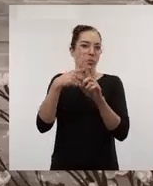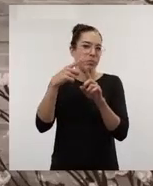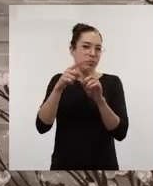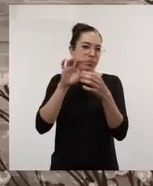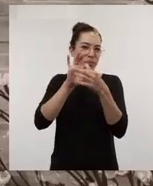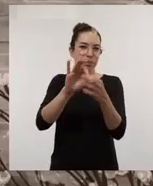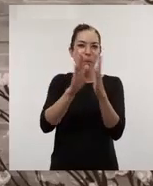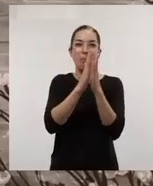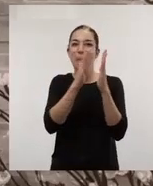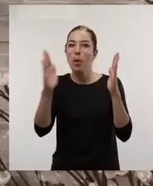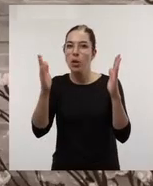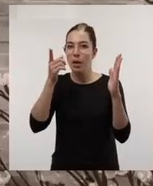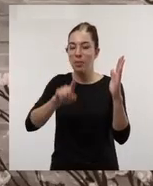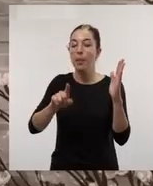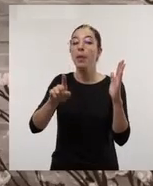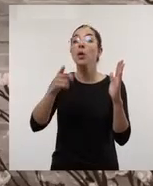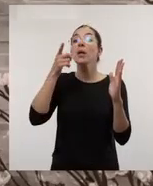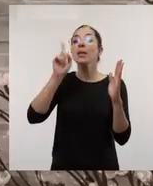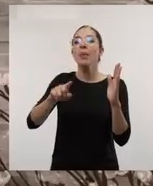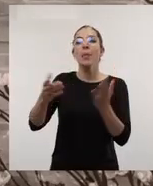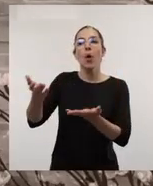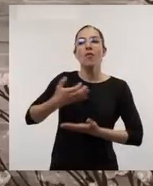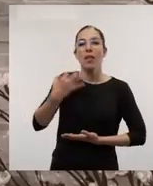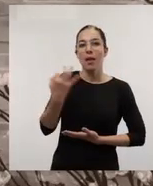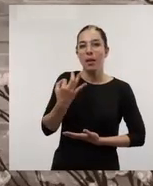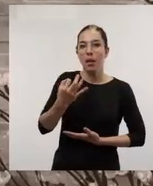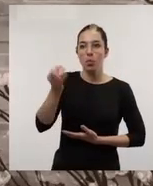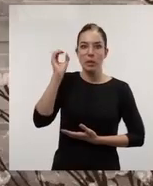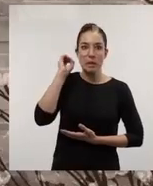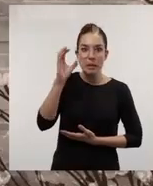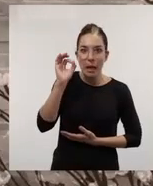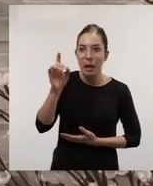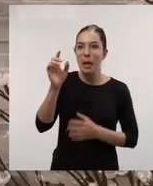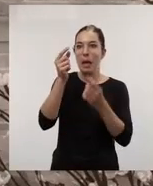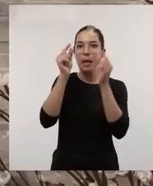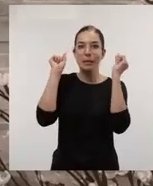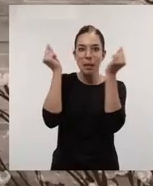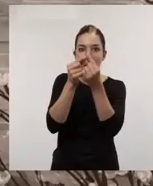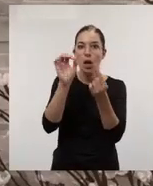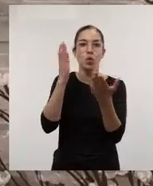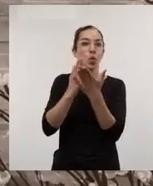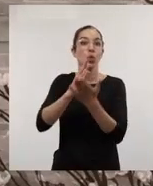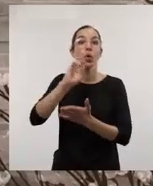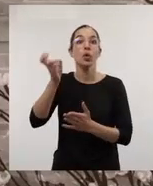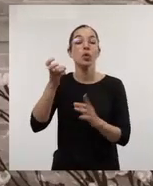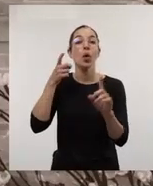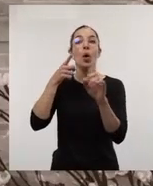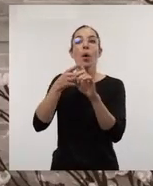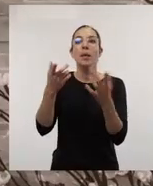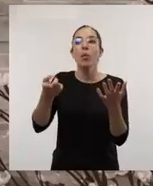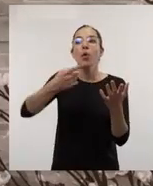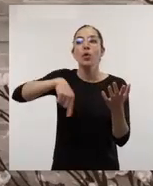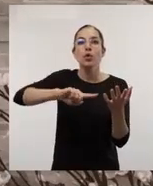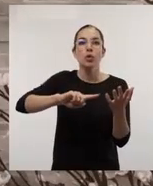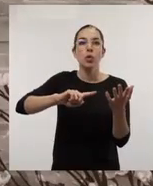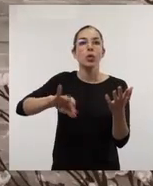biblioteca, pero también a título individual nos ofrece charlas, seminarios u otros cursos para poder